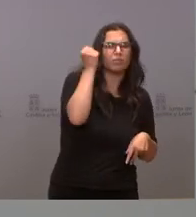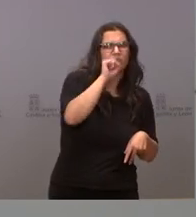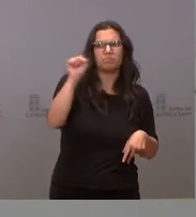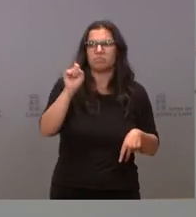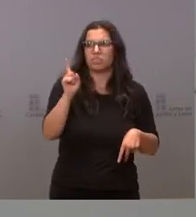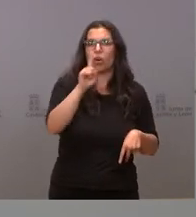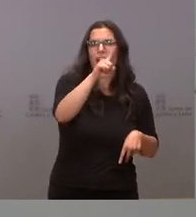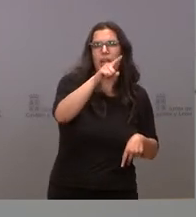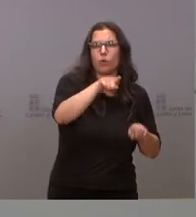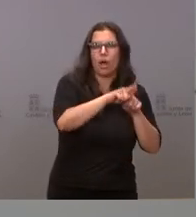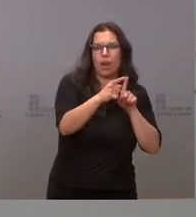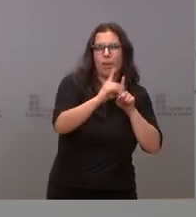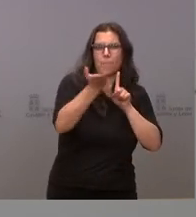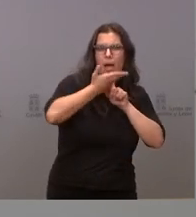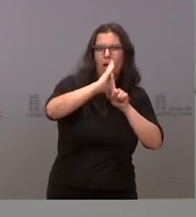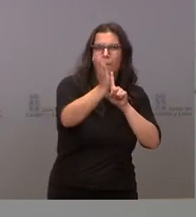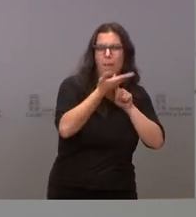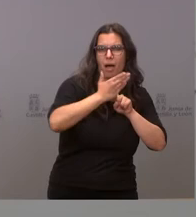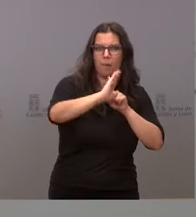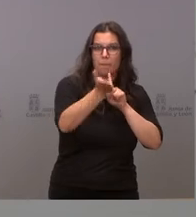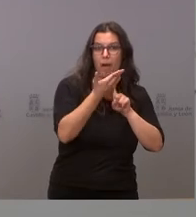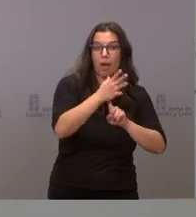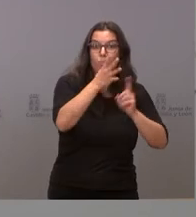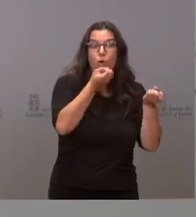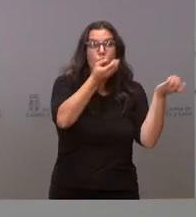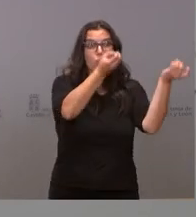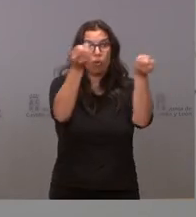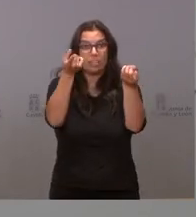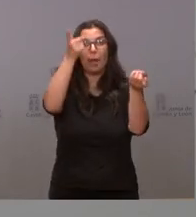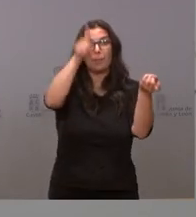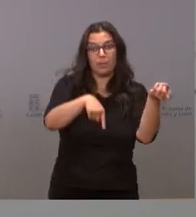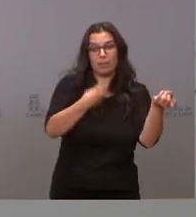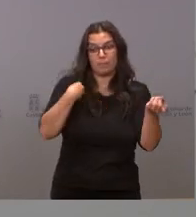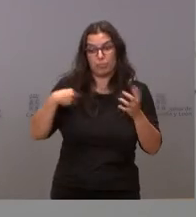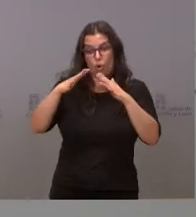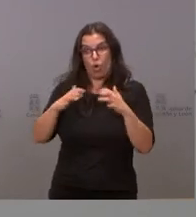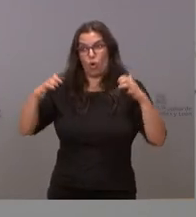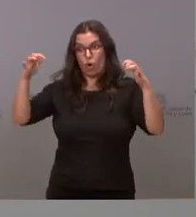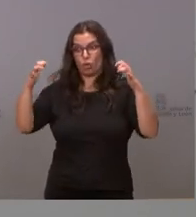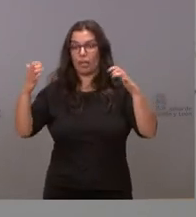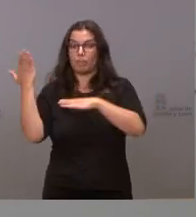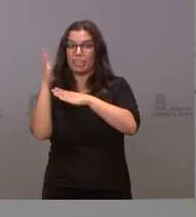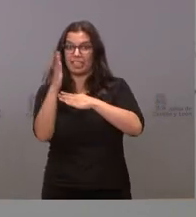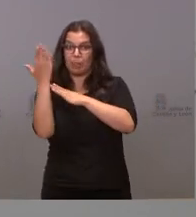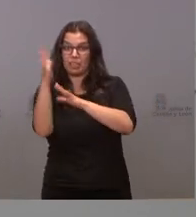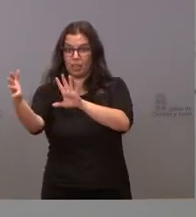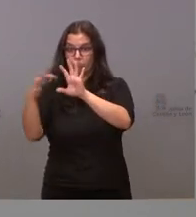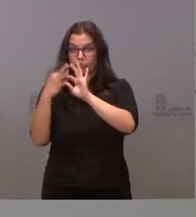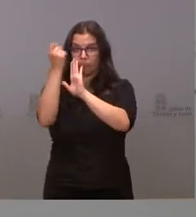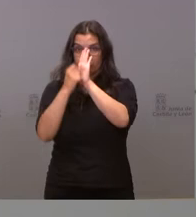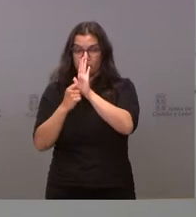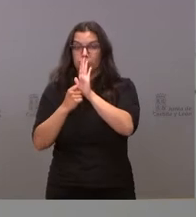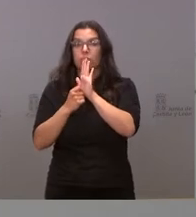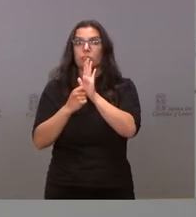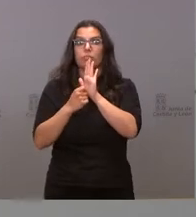declaraciones, sino también porque votó en contra de iniciativas que iban en el propio pacto, como la norma